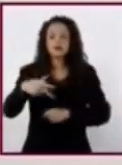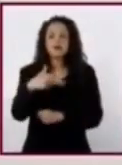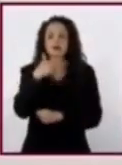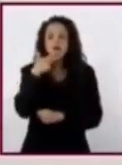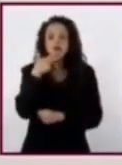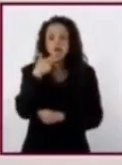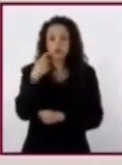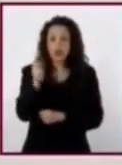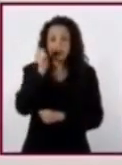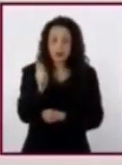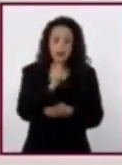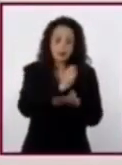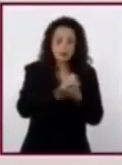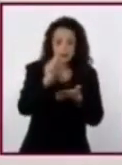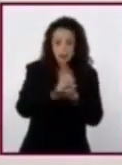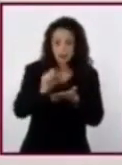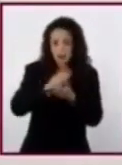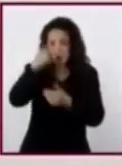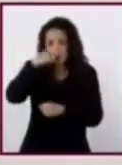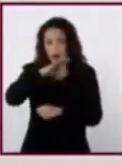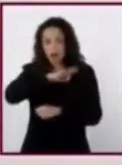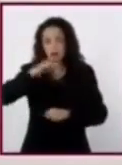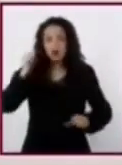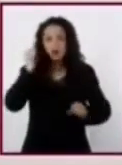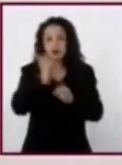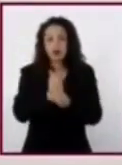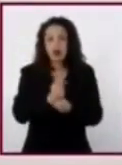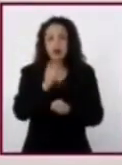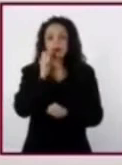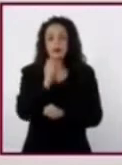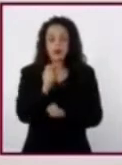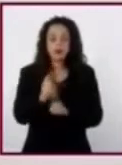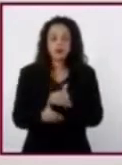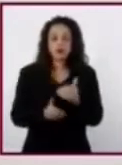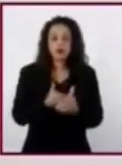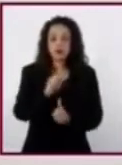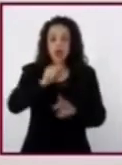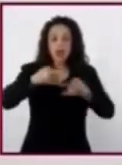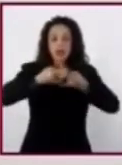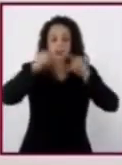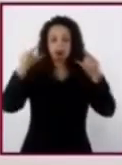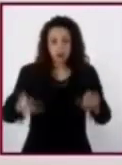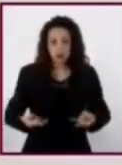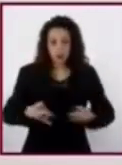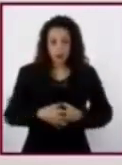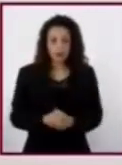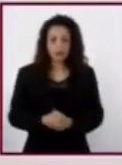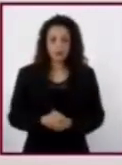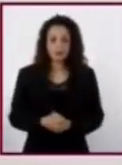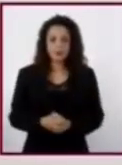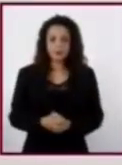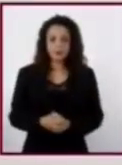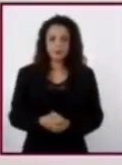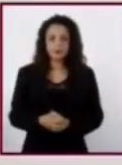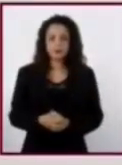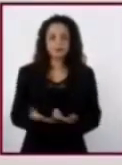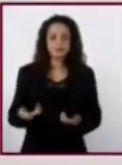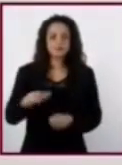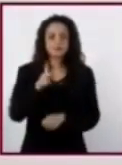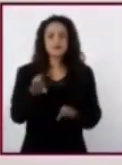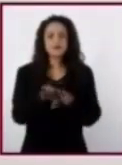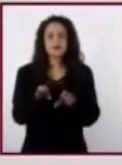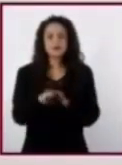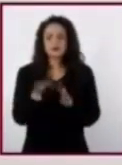para dar cuenta de los hechos y procesos históricos. Pero para guiarnos a lo